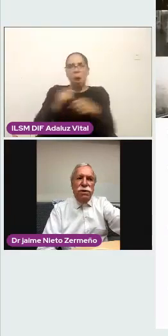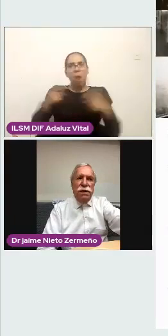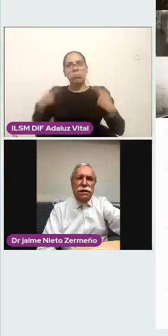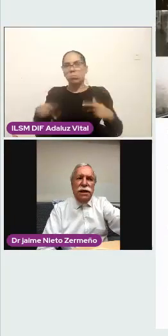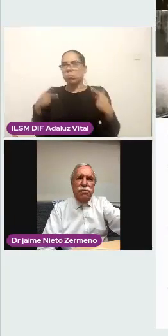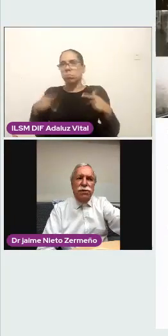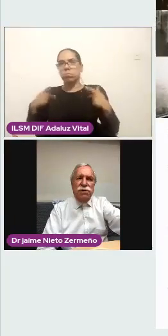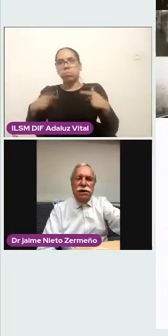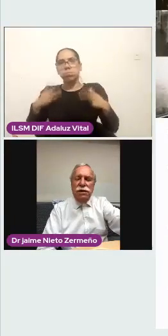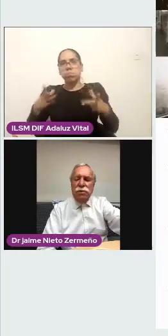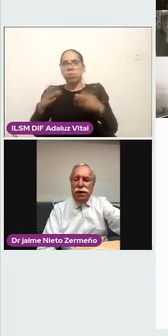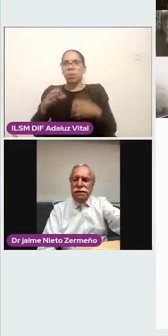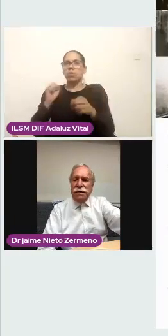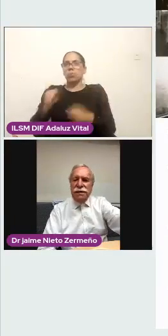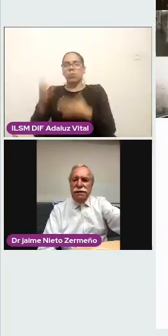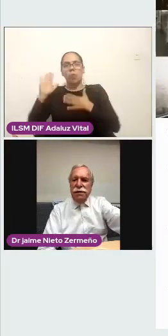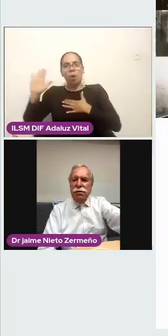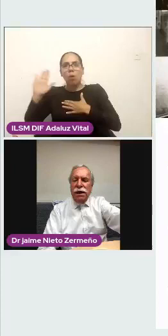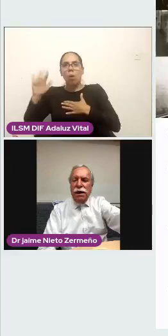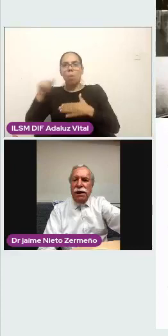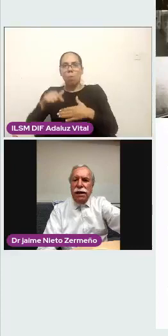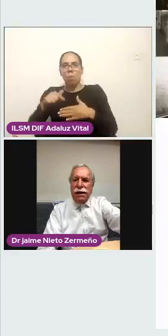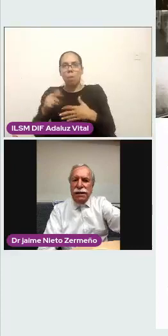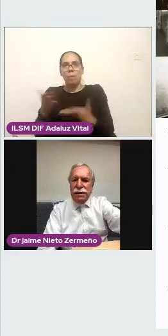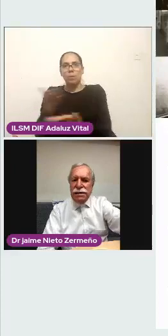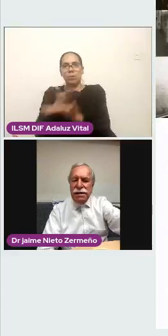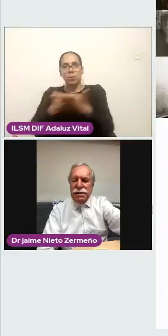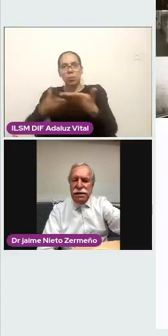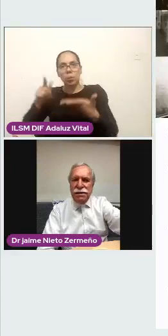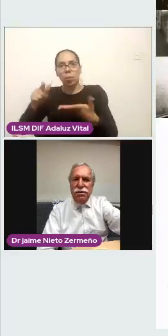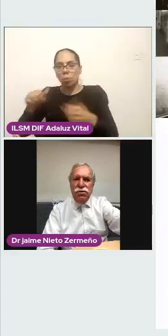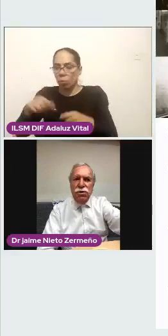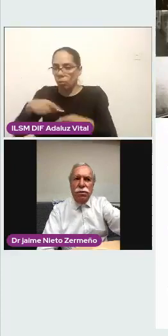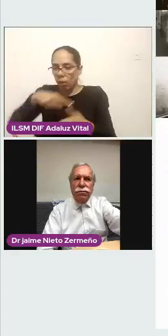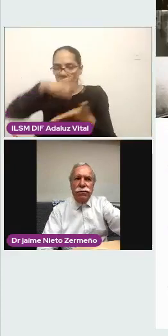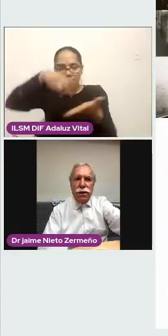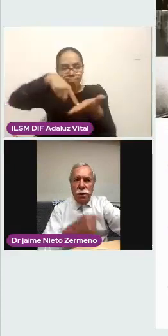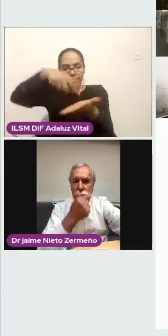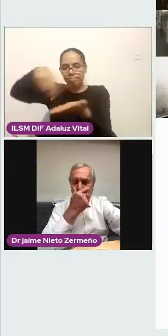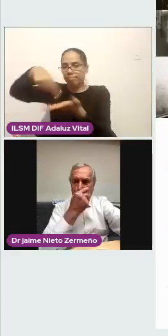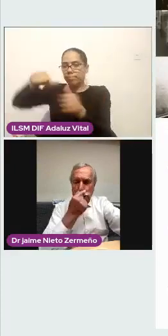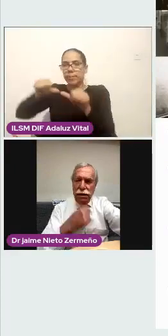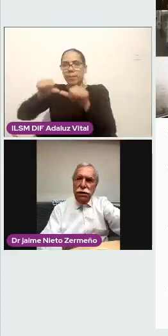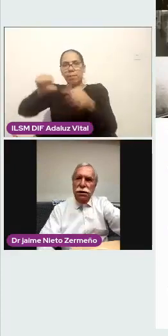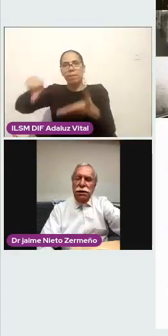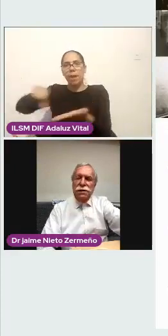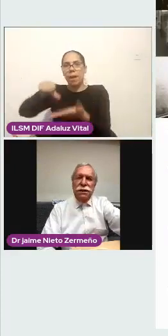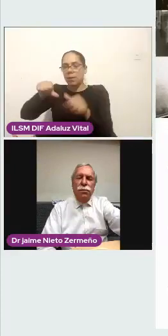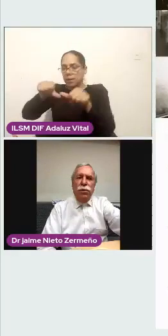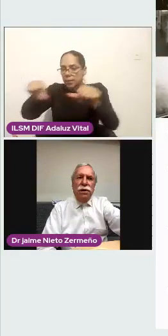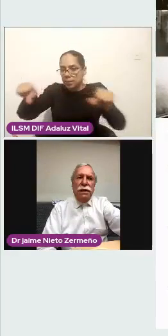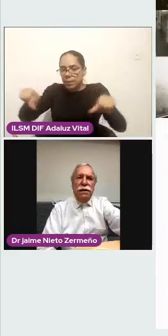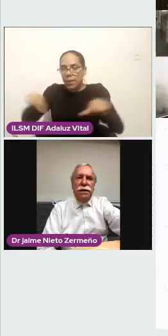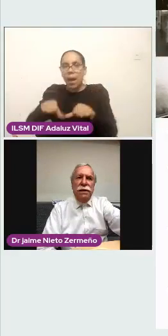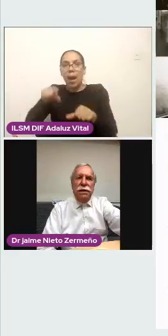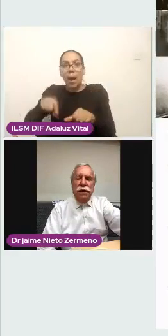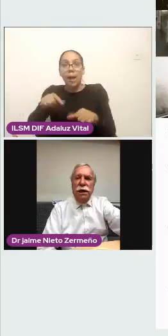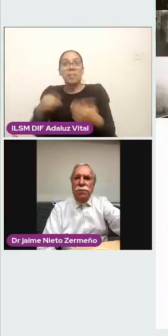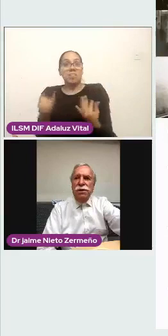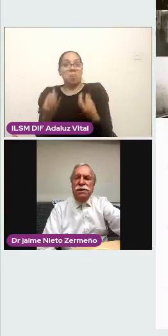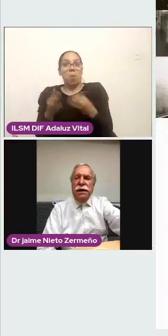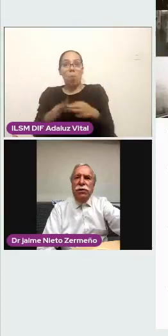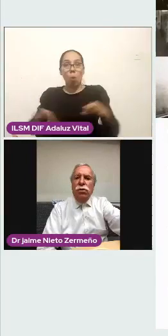compromiso y la entrega del personal de todas las áreas, que es lo que le da la riqueza a esta institución. Porque es tan importante